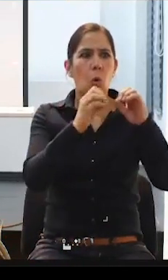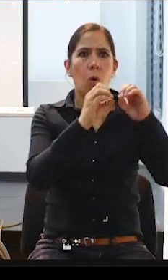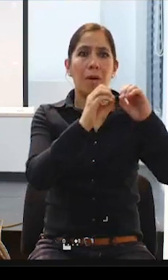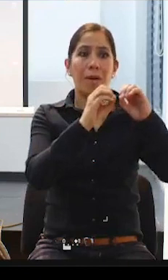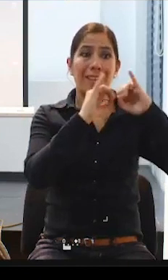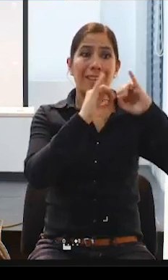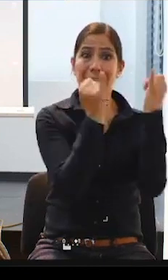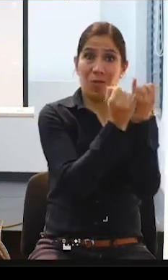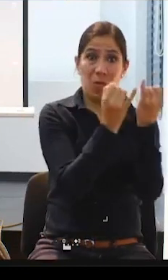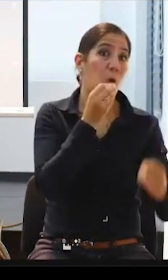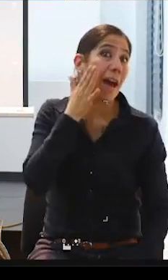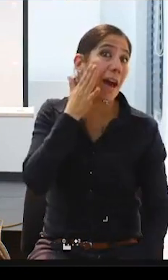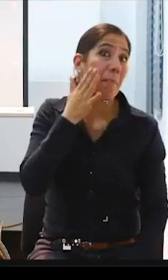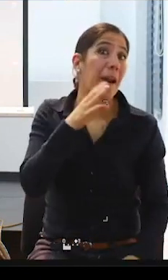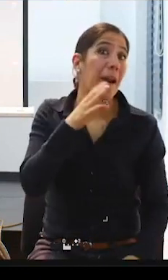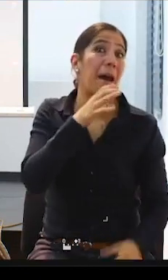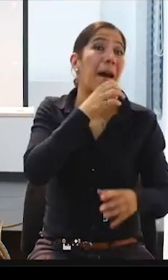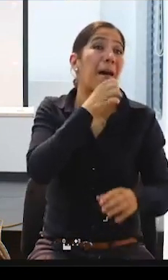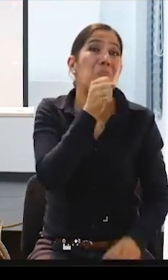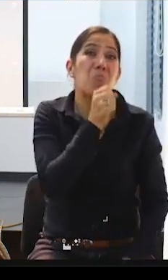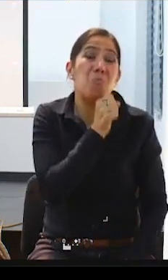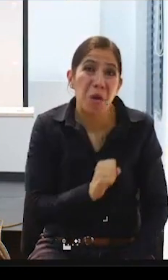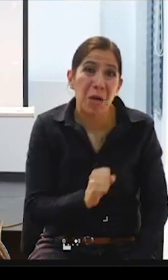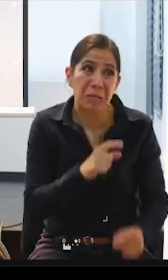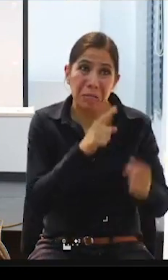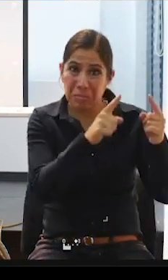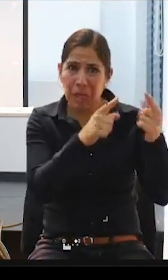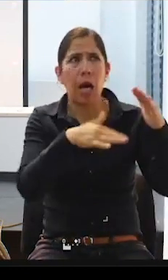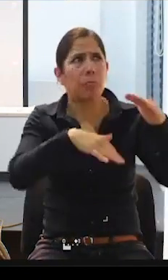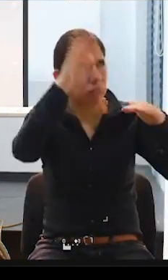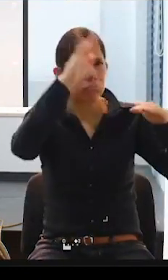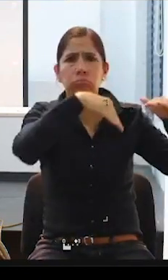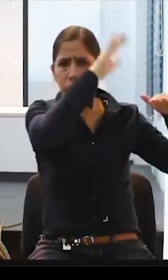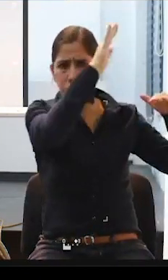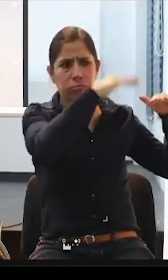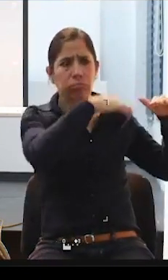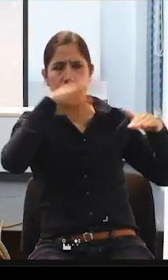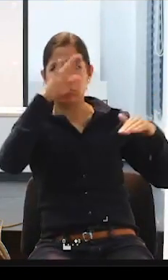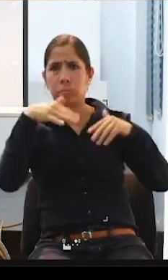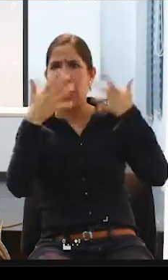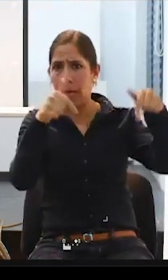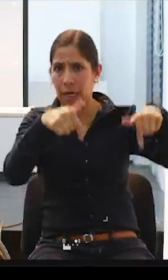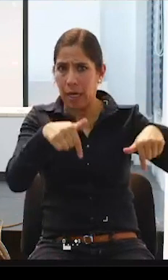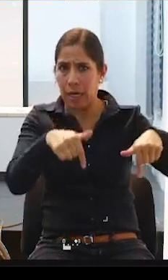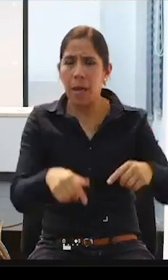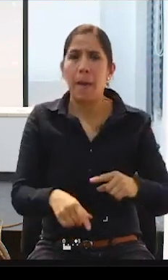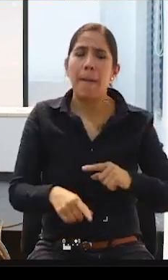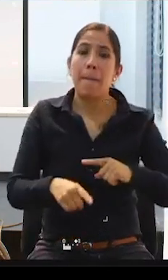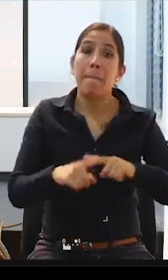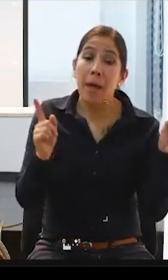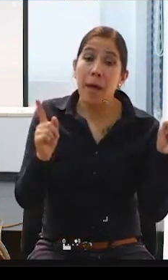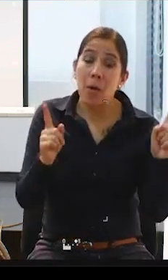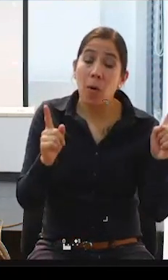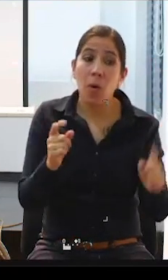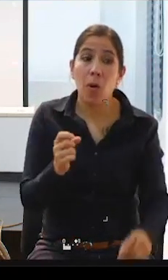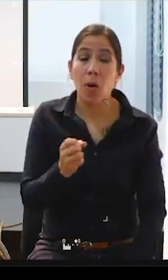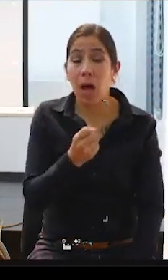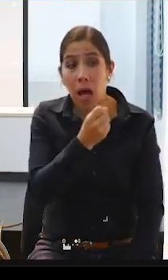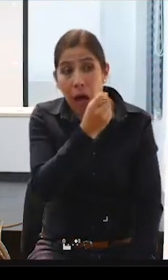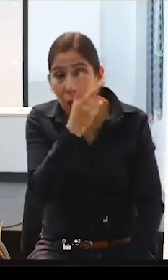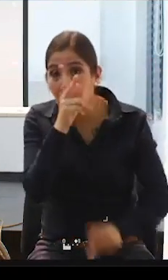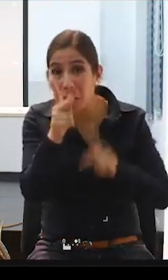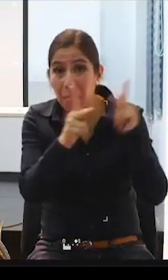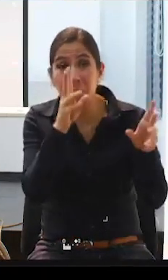Las personas, las residencias de personas mayores en España murieron muchísimas personas. ¿Por qué? Porque se